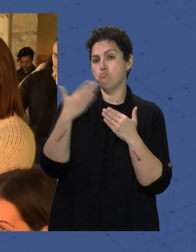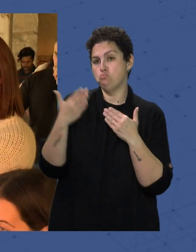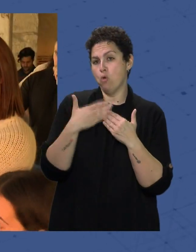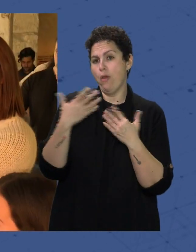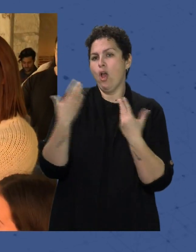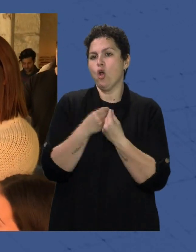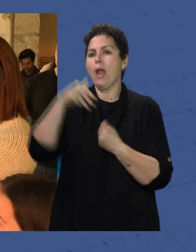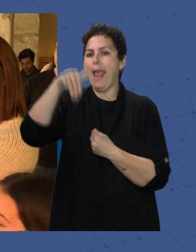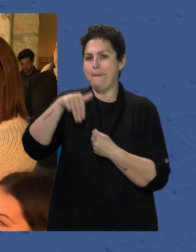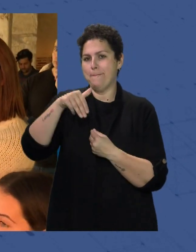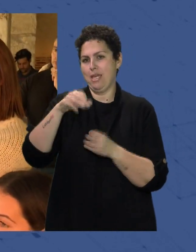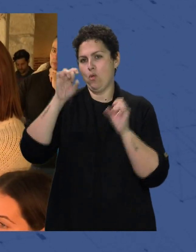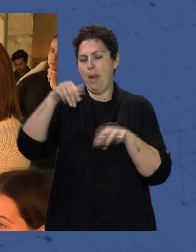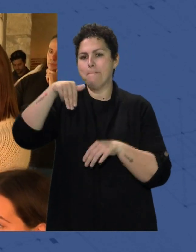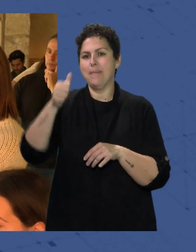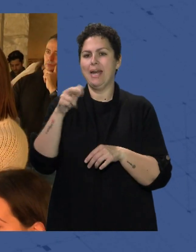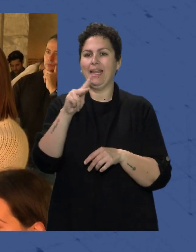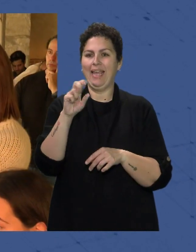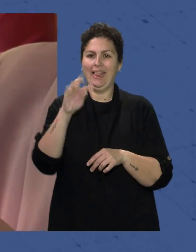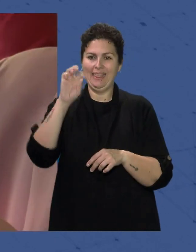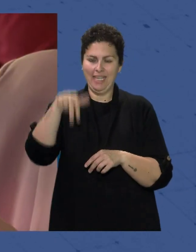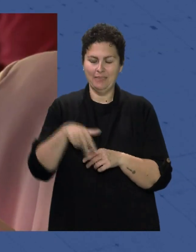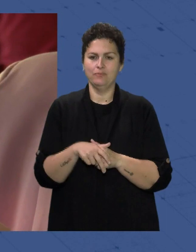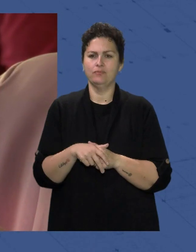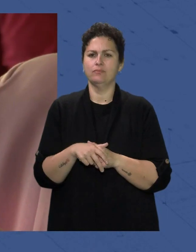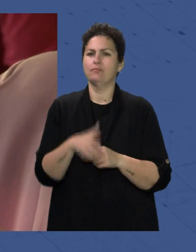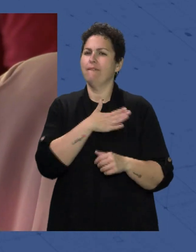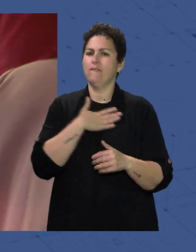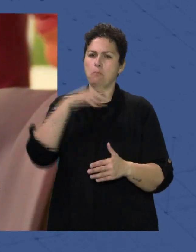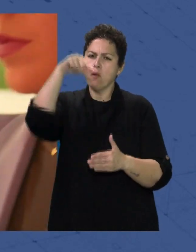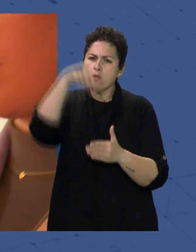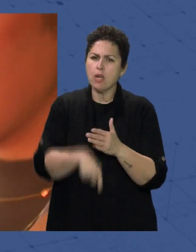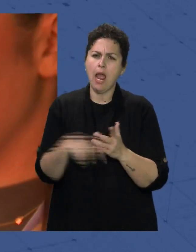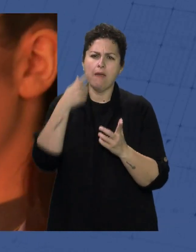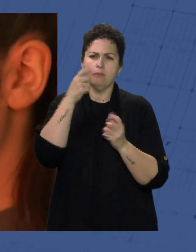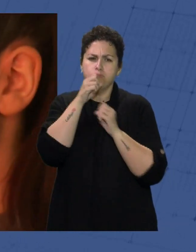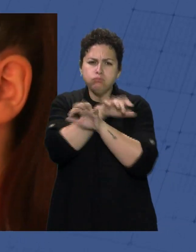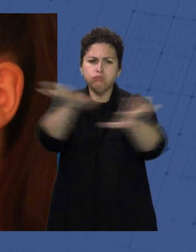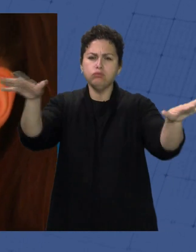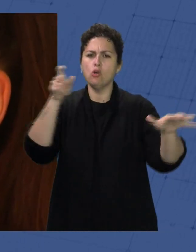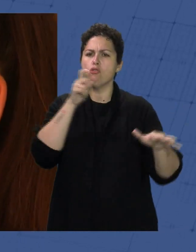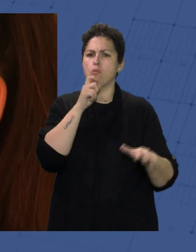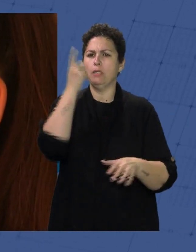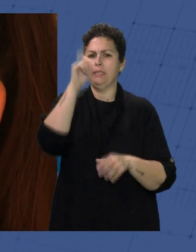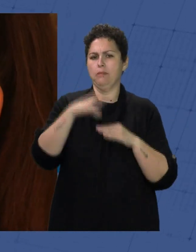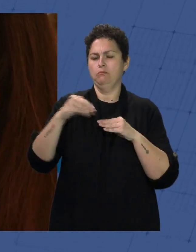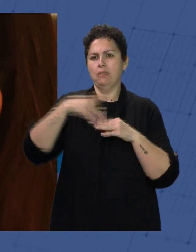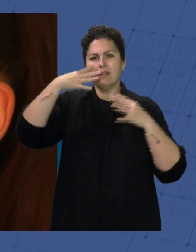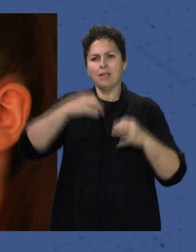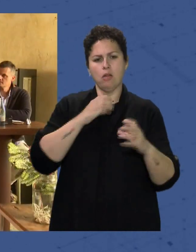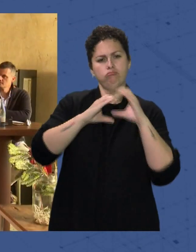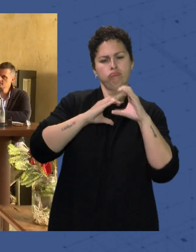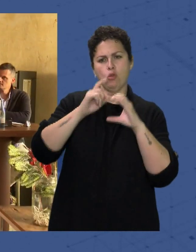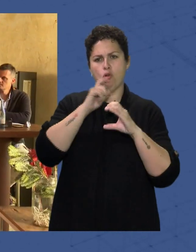Estas marcas Pero sobre todo Para profundizar En cómo se dan a conocer Y cómo se comunican Con sus clientes reales O